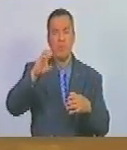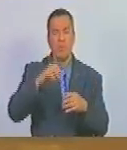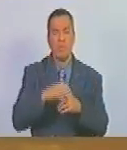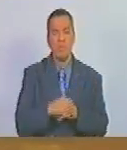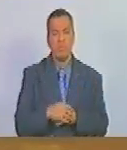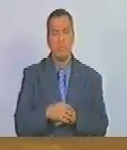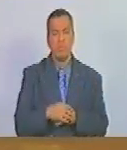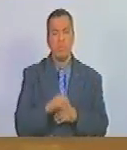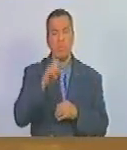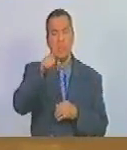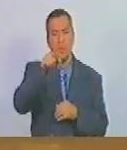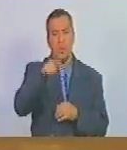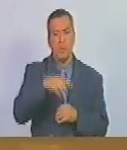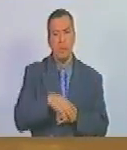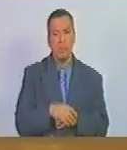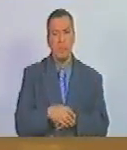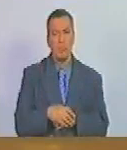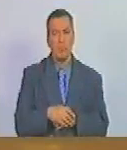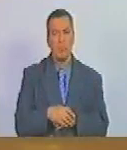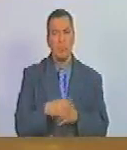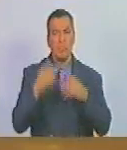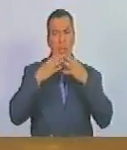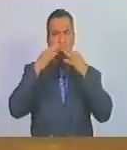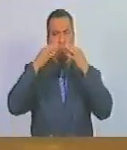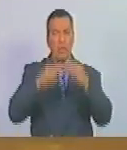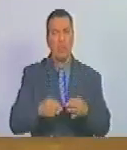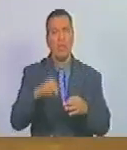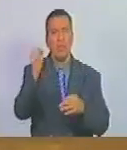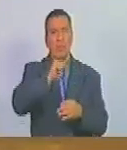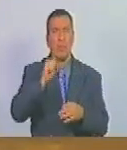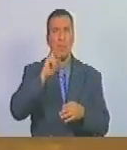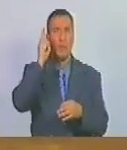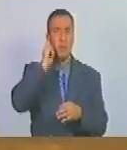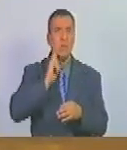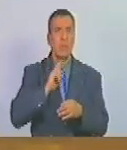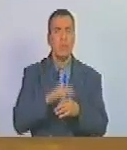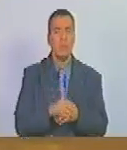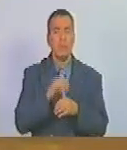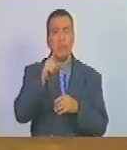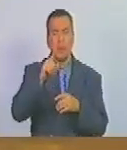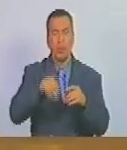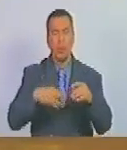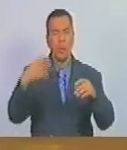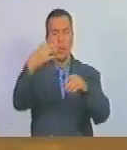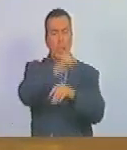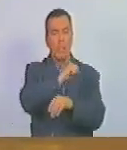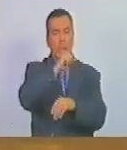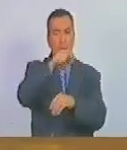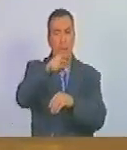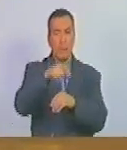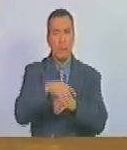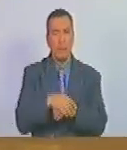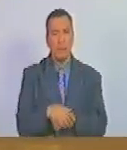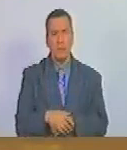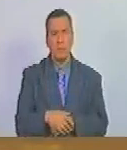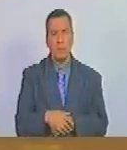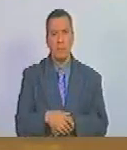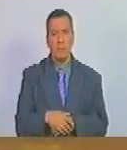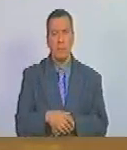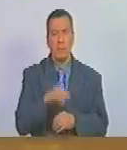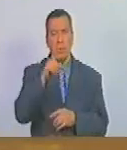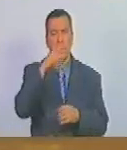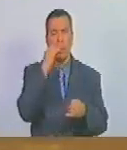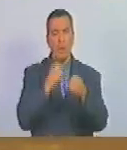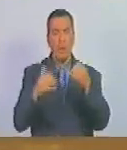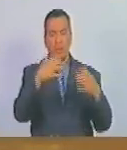Y fue allí donde realmente Bolívar logra, alcanza, en estas